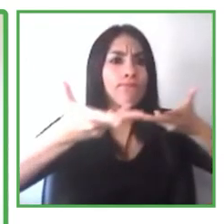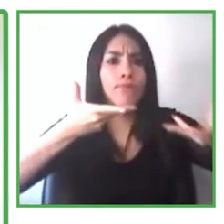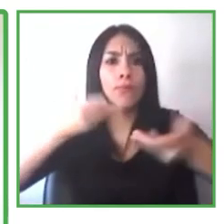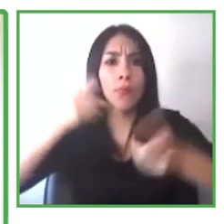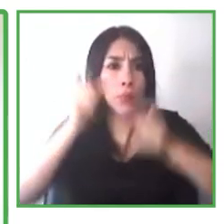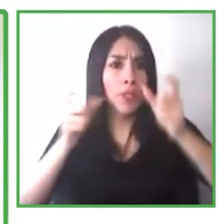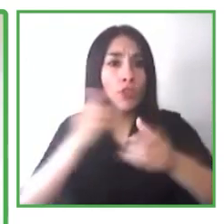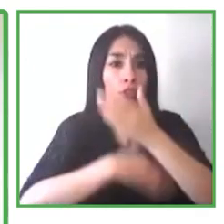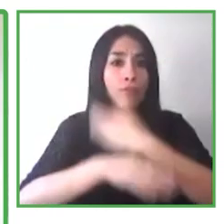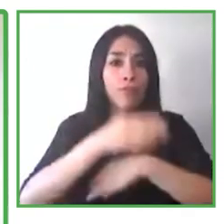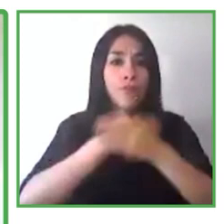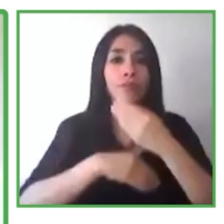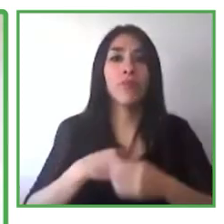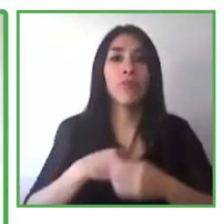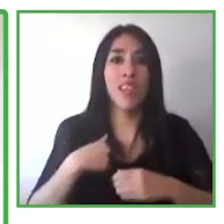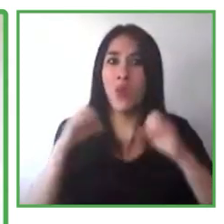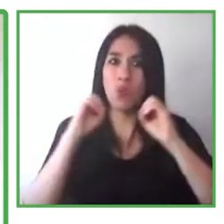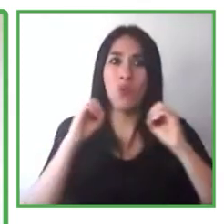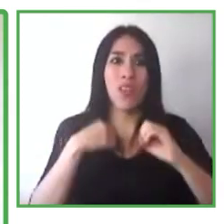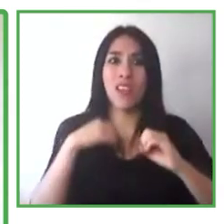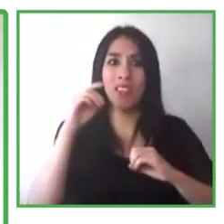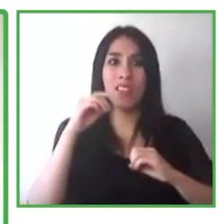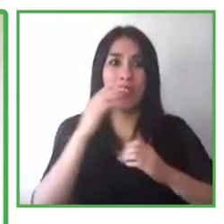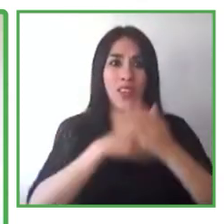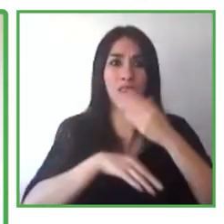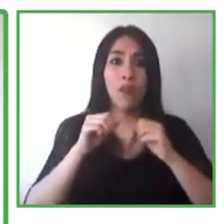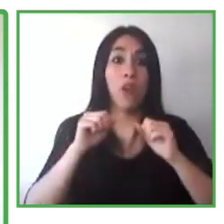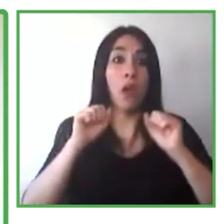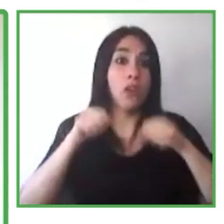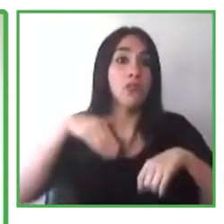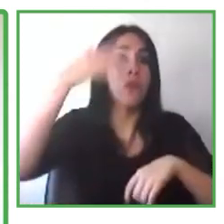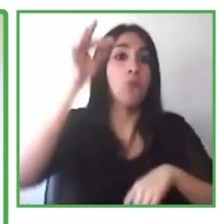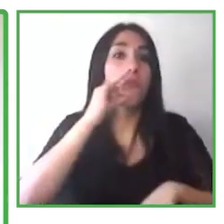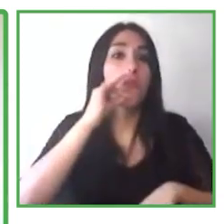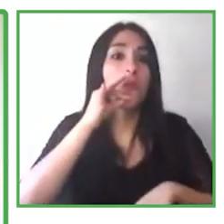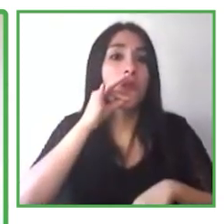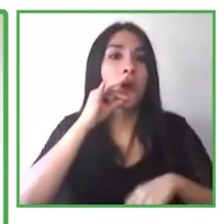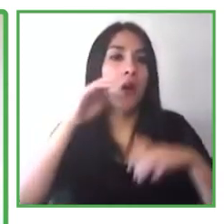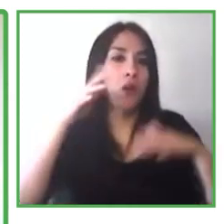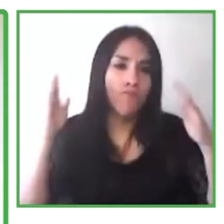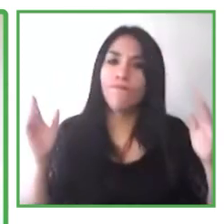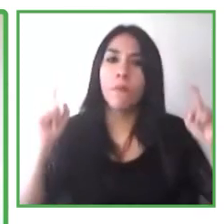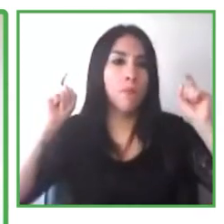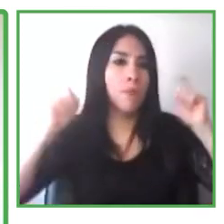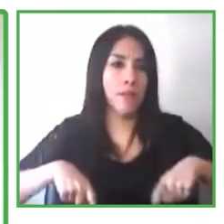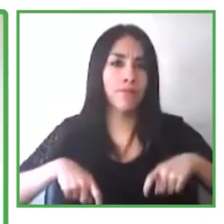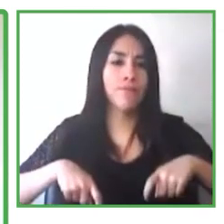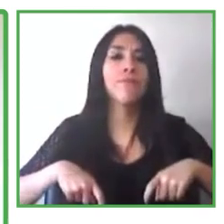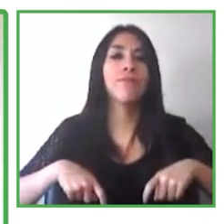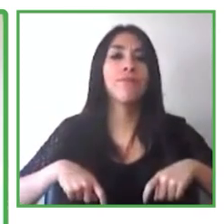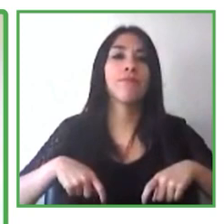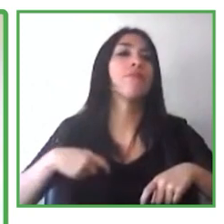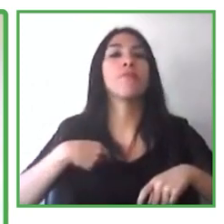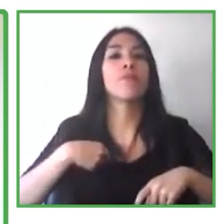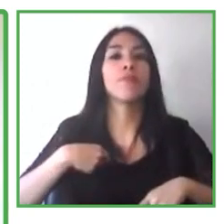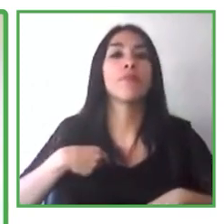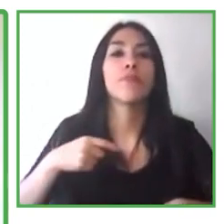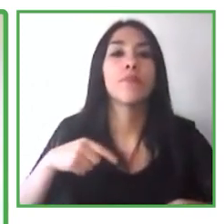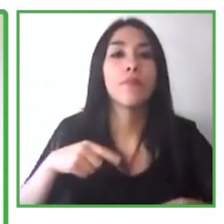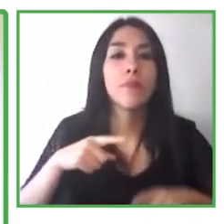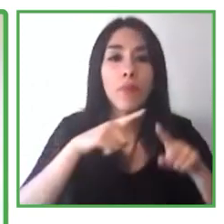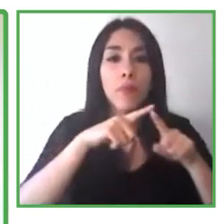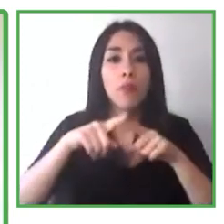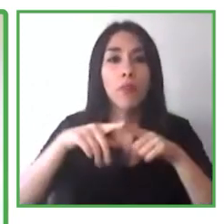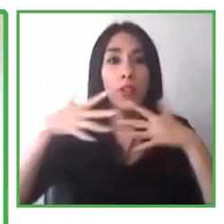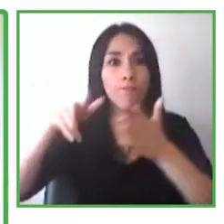Dentro de nuestros esfuerzos programáticos tenemos a nuestro programa de contratación de autismo. Recientemente nos